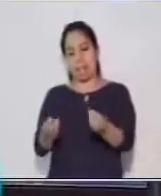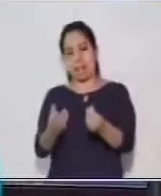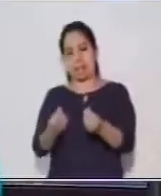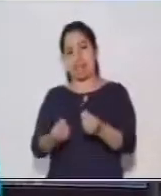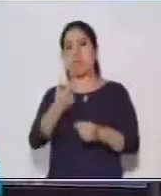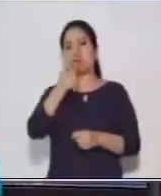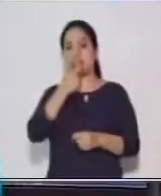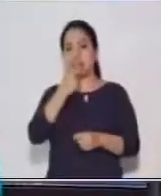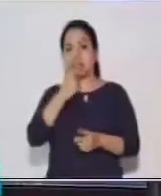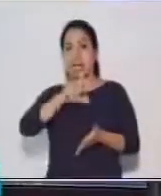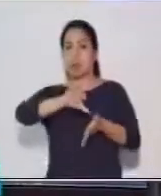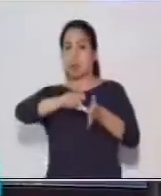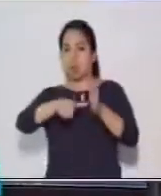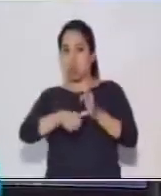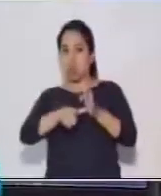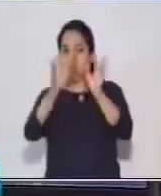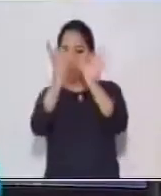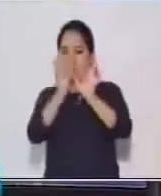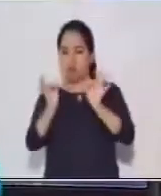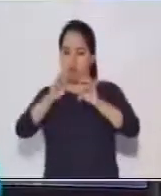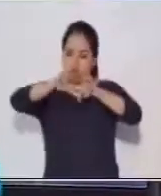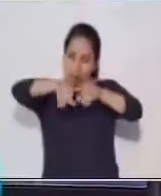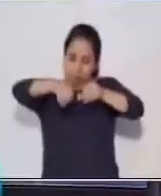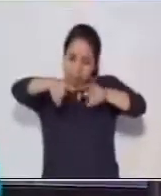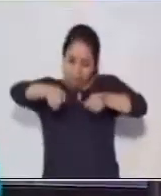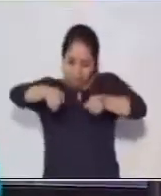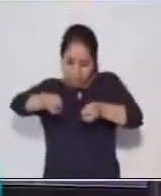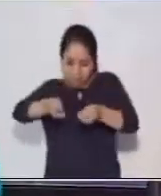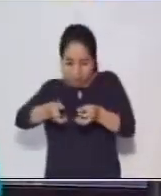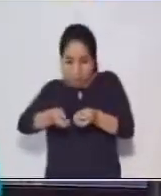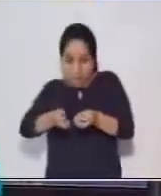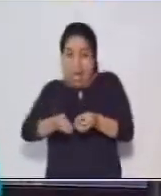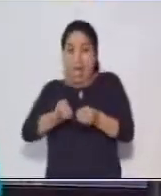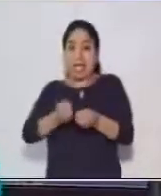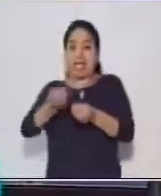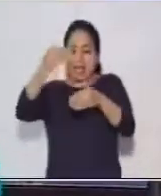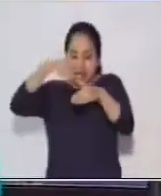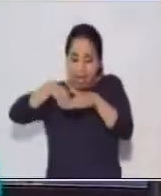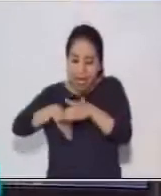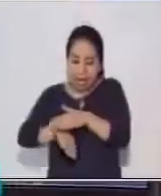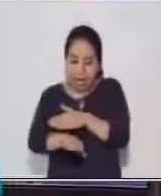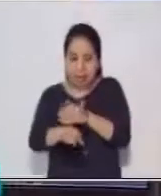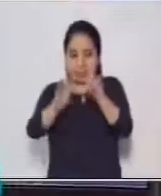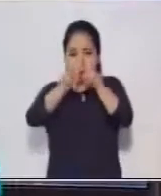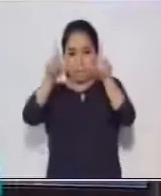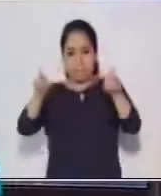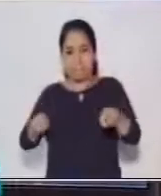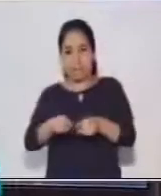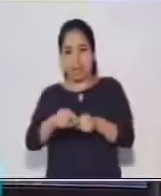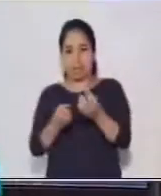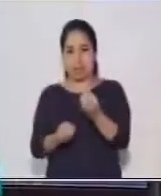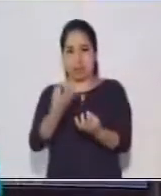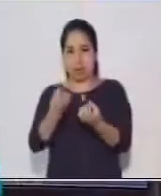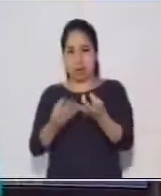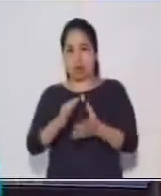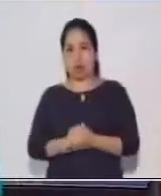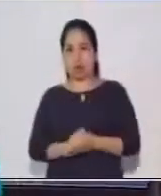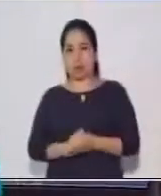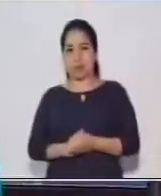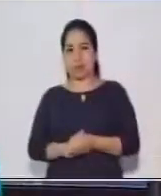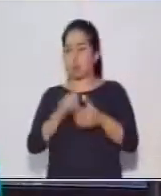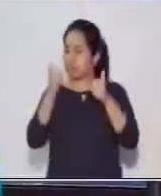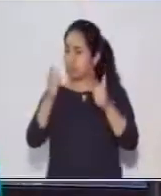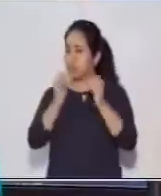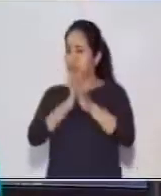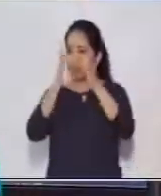Luego les da forma con los moldes y las mete en el horno. Muy bien, yo sé que pusiste atención.